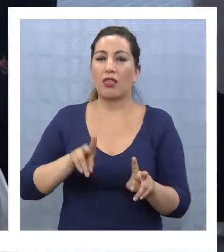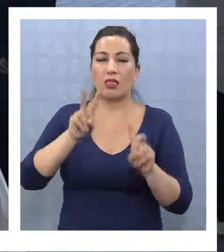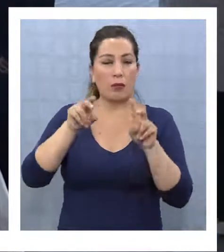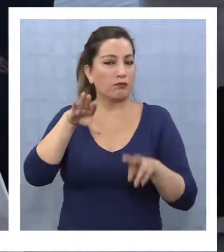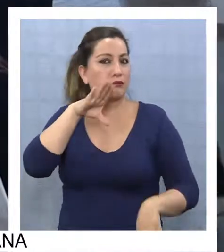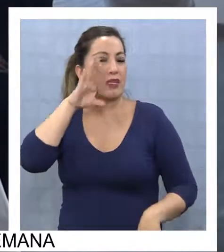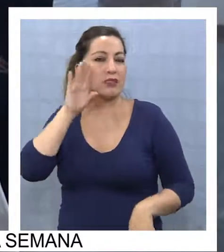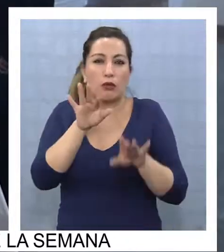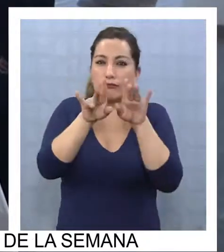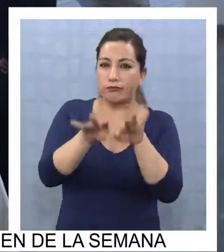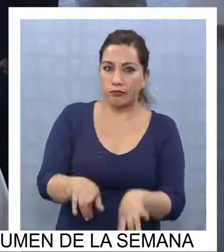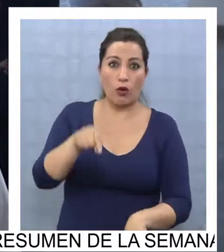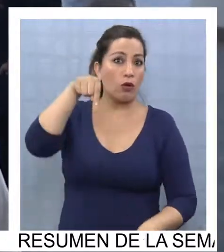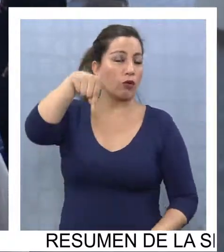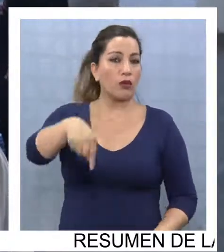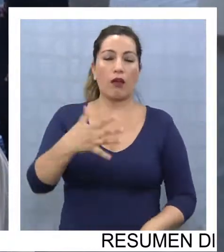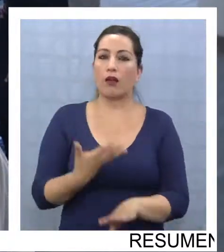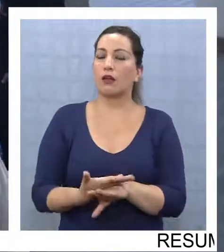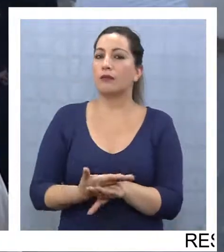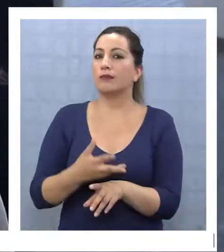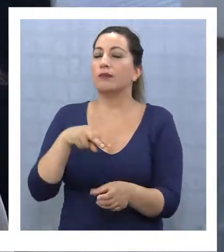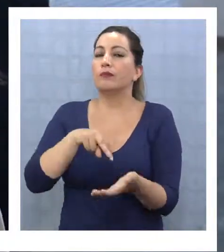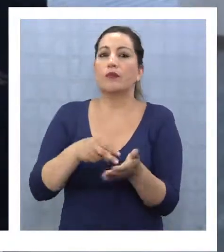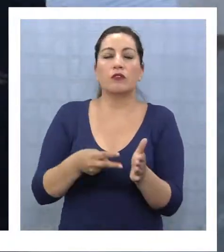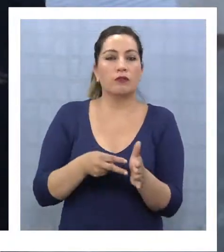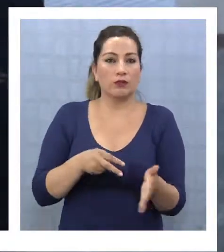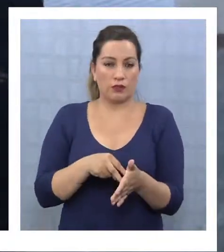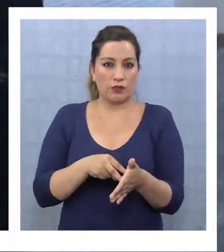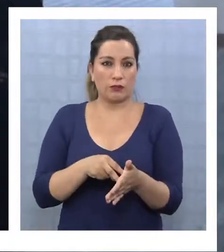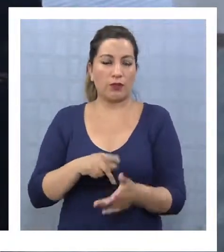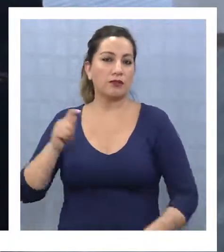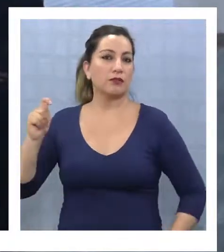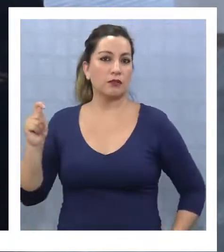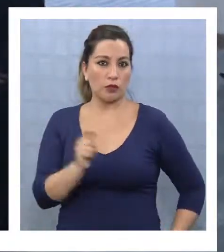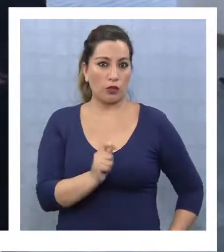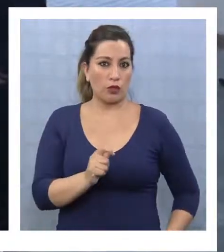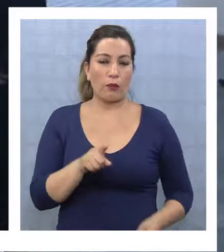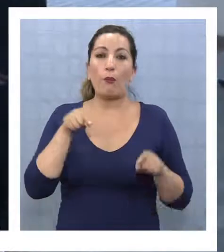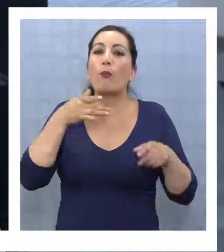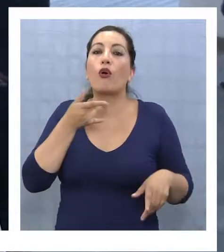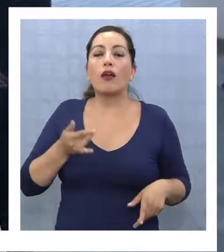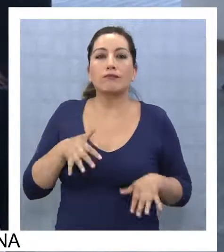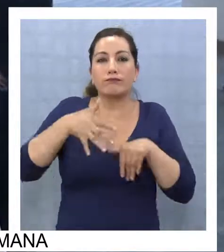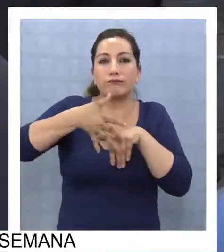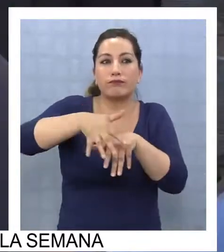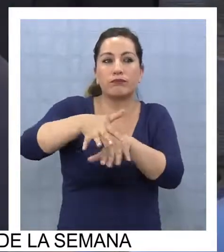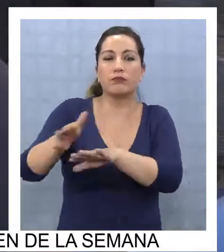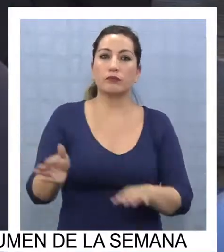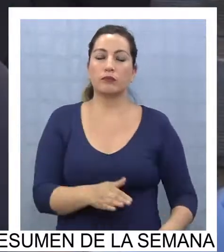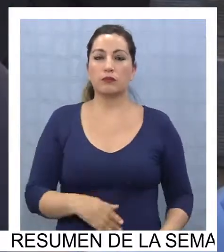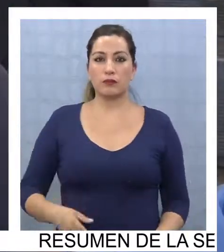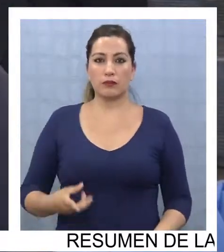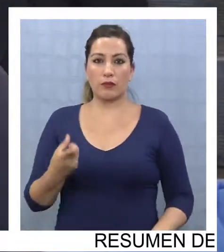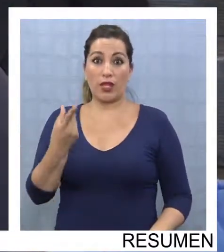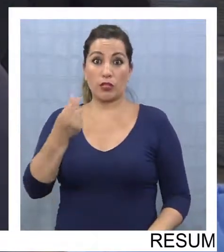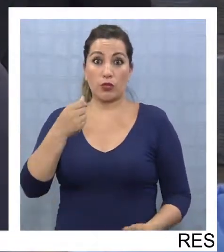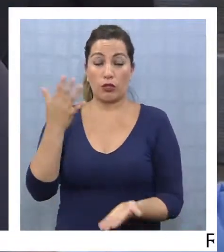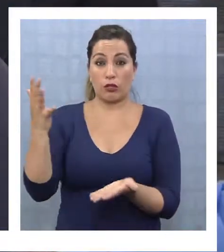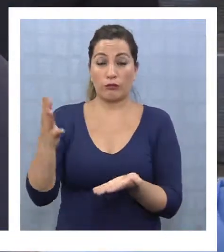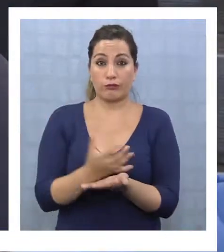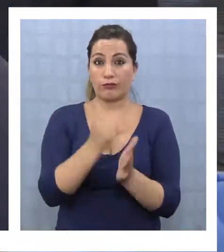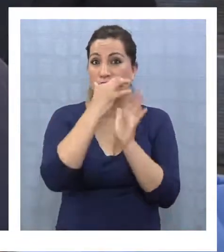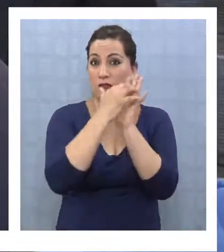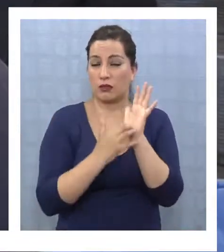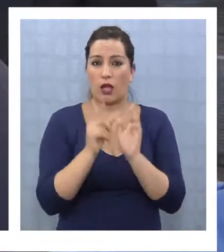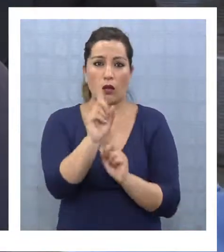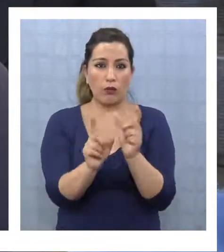aseo, de tal manera que hoy día hay crisis en la educación en Tarapacá, producto de la movilización de los trabajadores. Lo descontaron en el sueldo